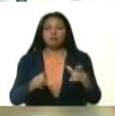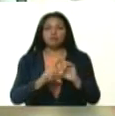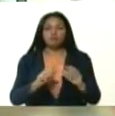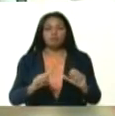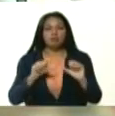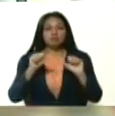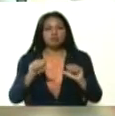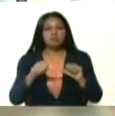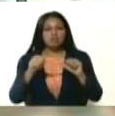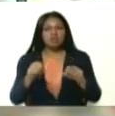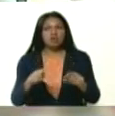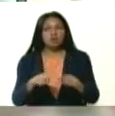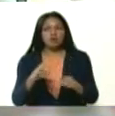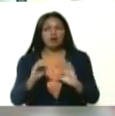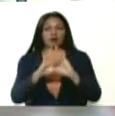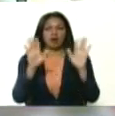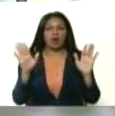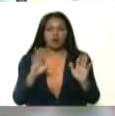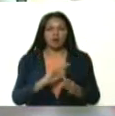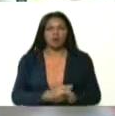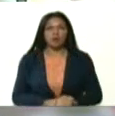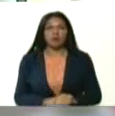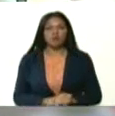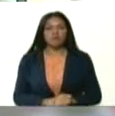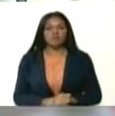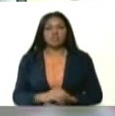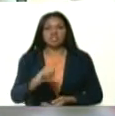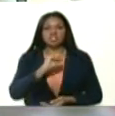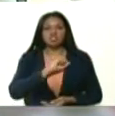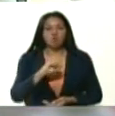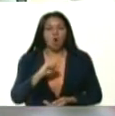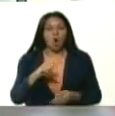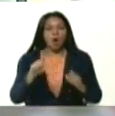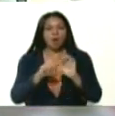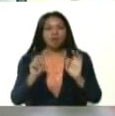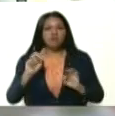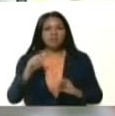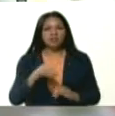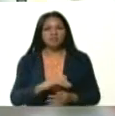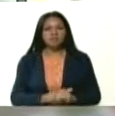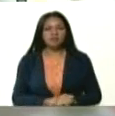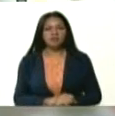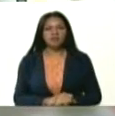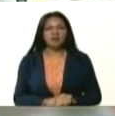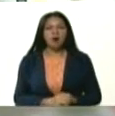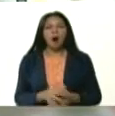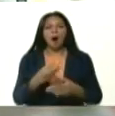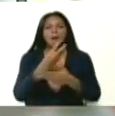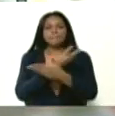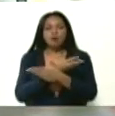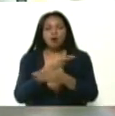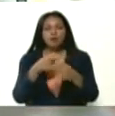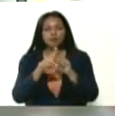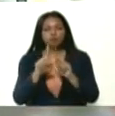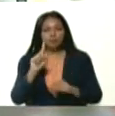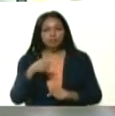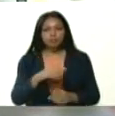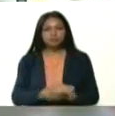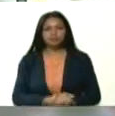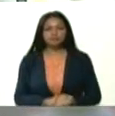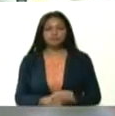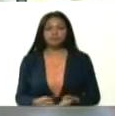avanzar de manera certera. Soy optimista con la videoconferencia de la OPEP y con